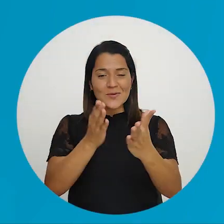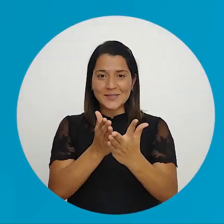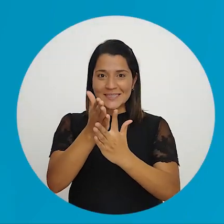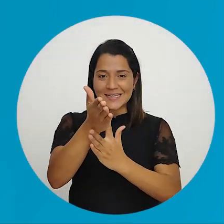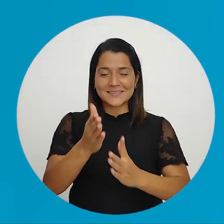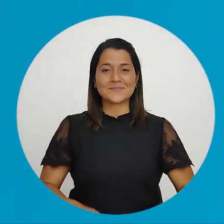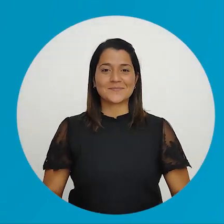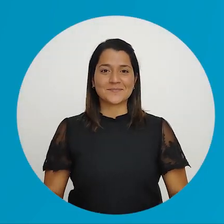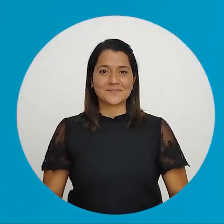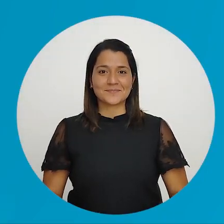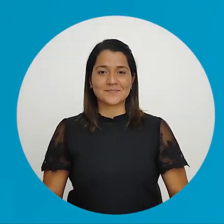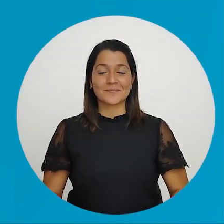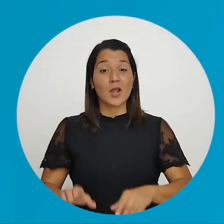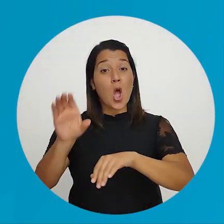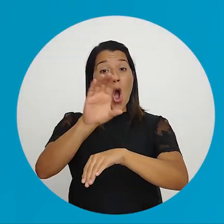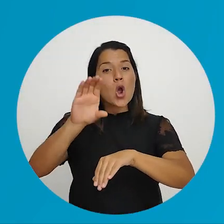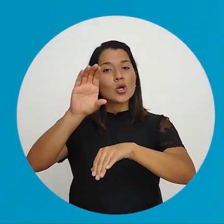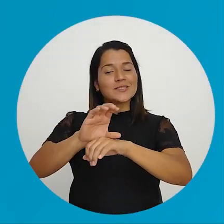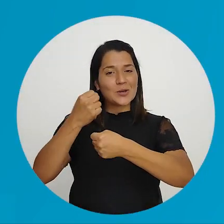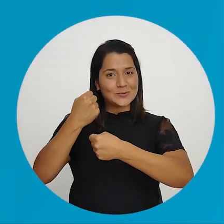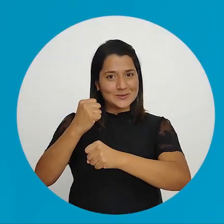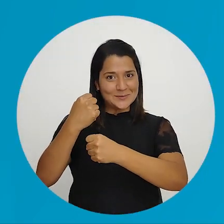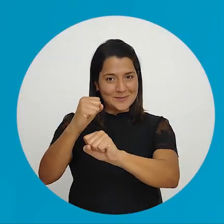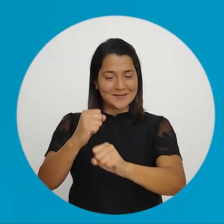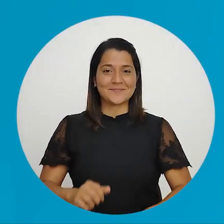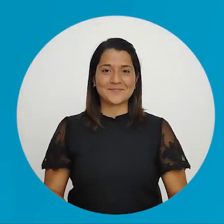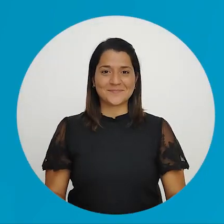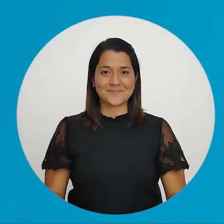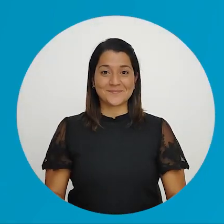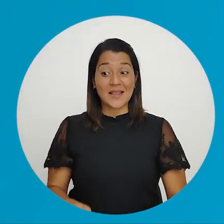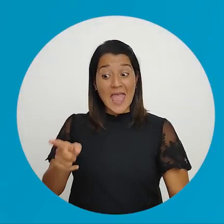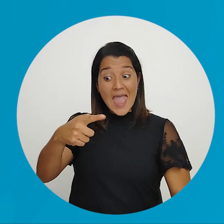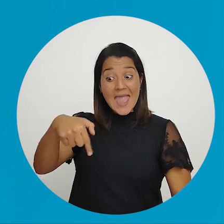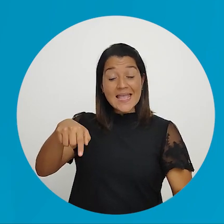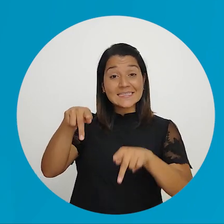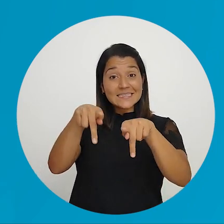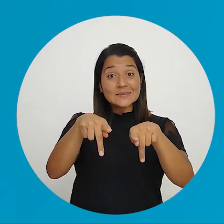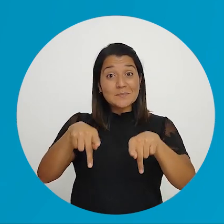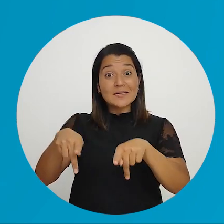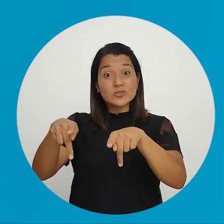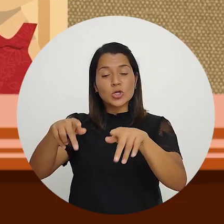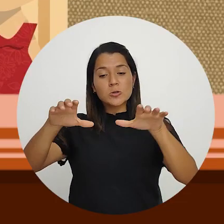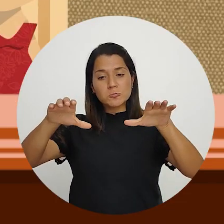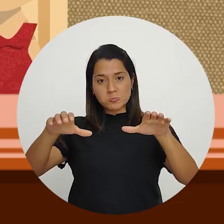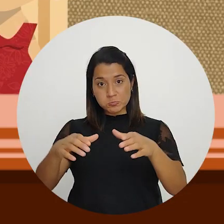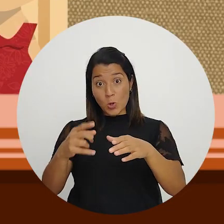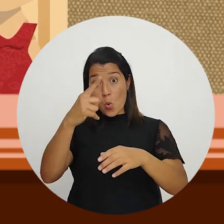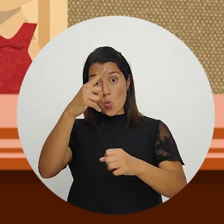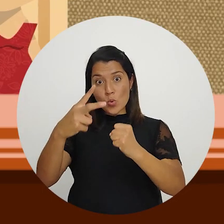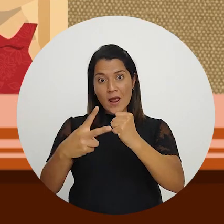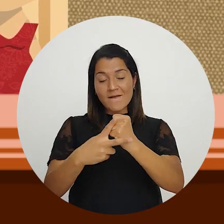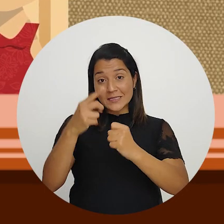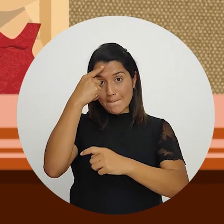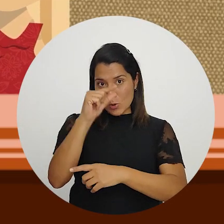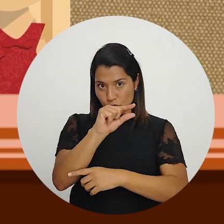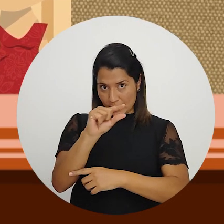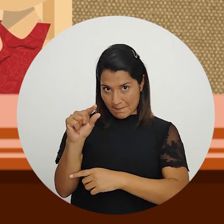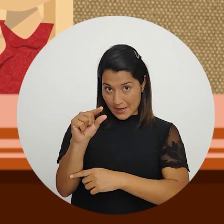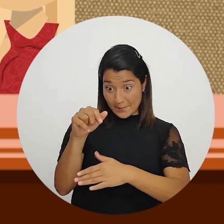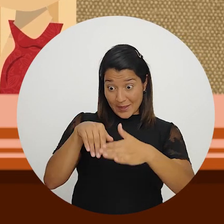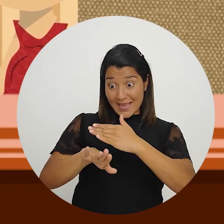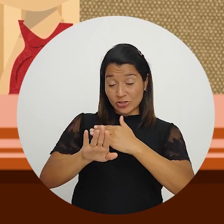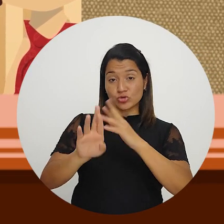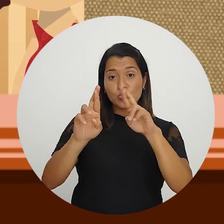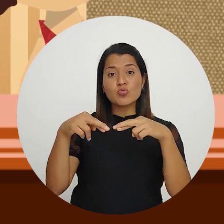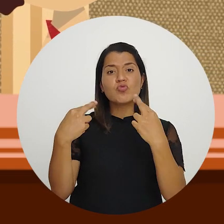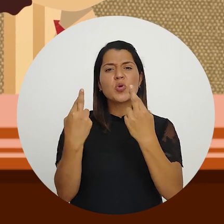Democracia a la mano. Consejo Municipal. Estas personas regidoras se reúnen una vez por semana.